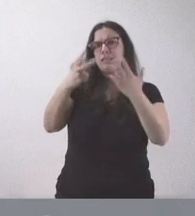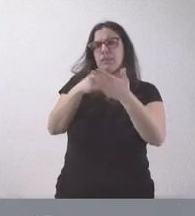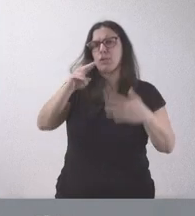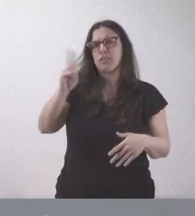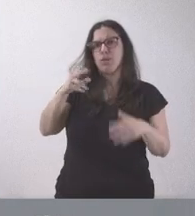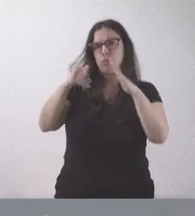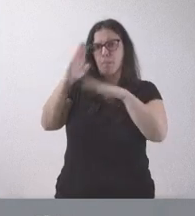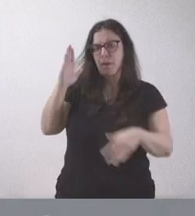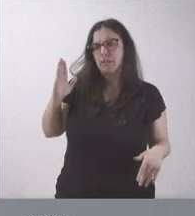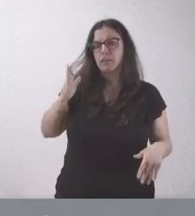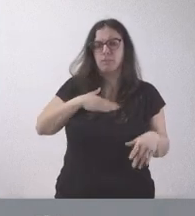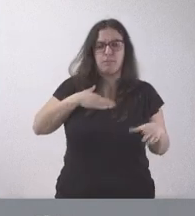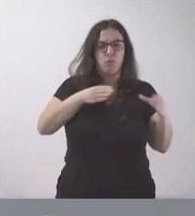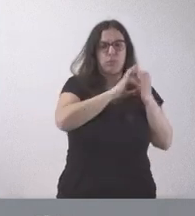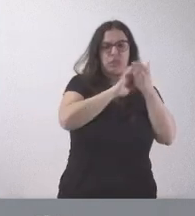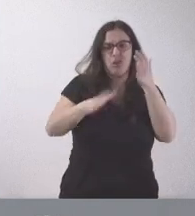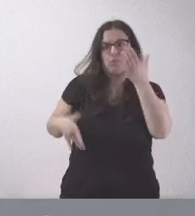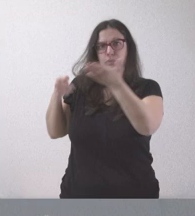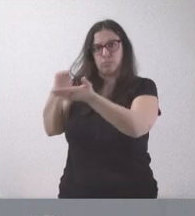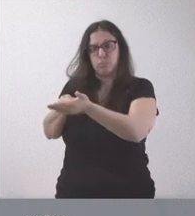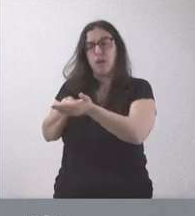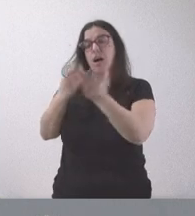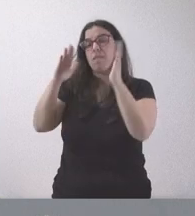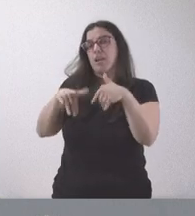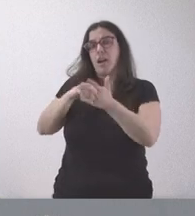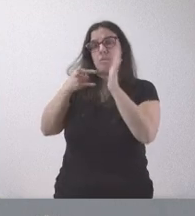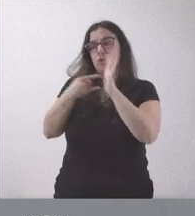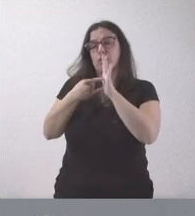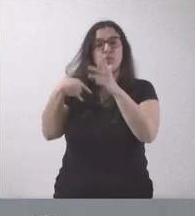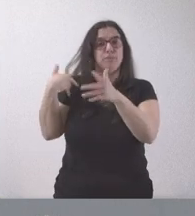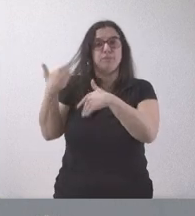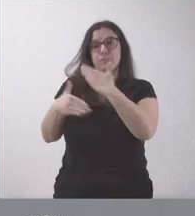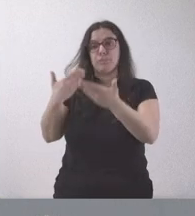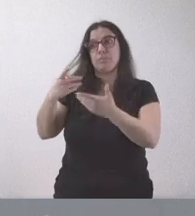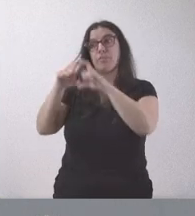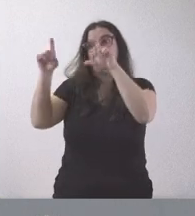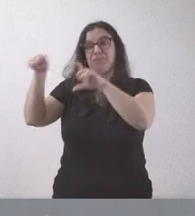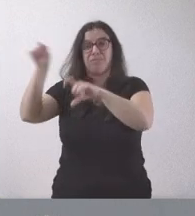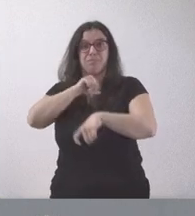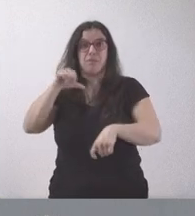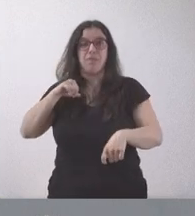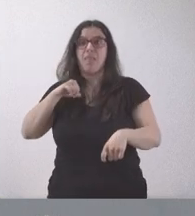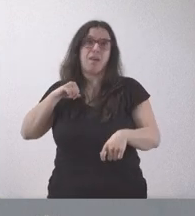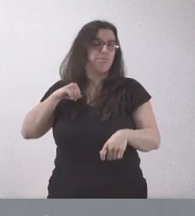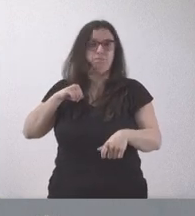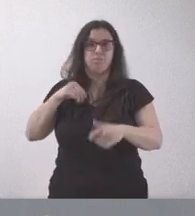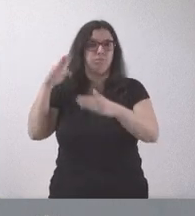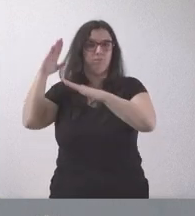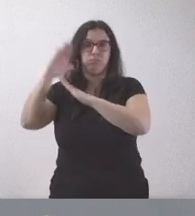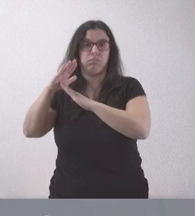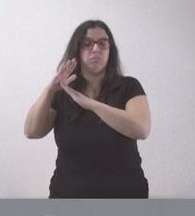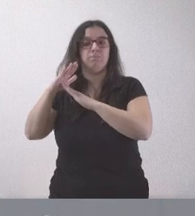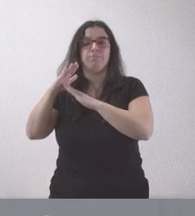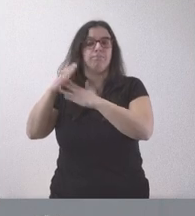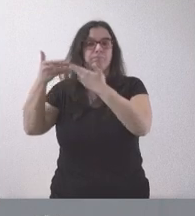aportó la Junta de Castilla y León. Al final, pues ese proyecto, por parte de los promotores, no pudo seguir adelante. Nosotros somos